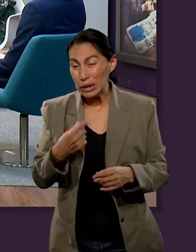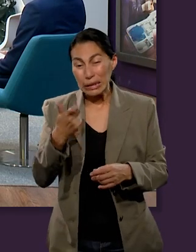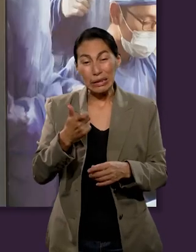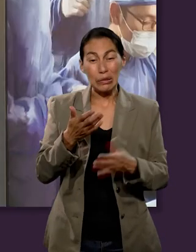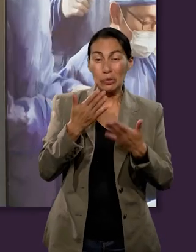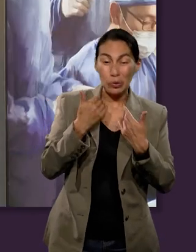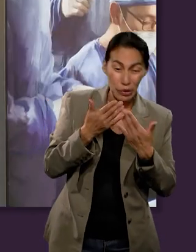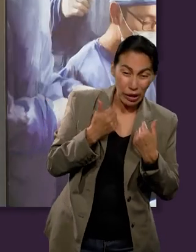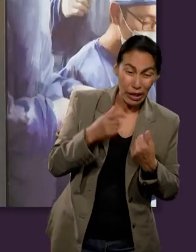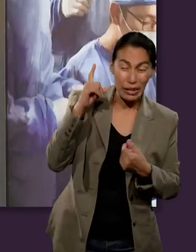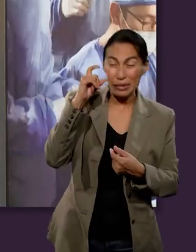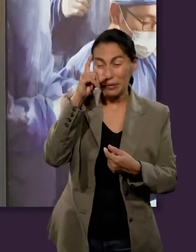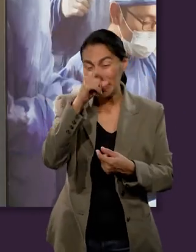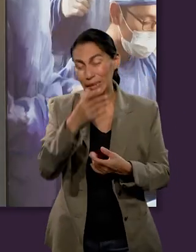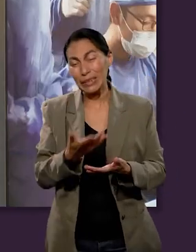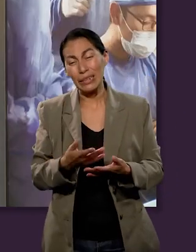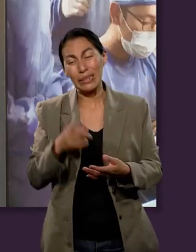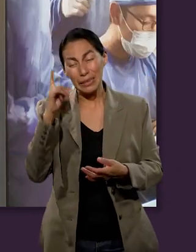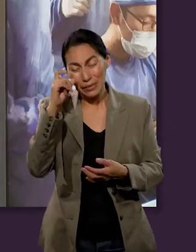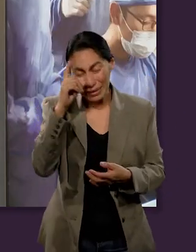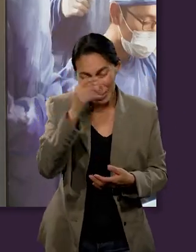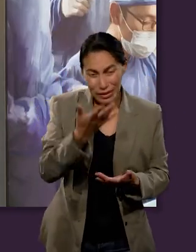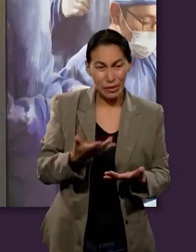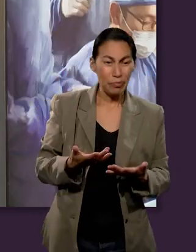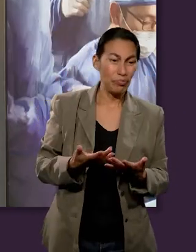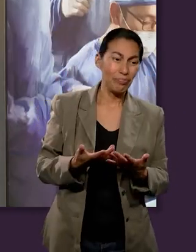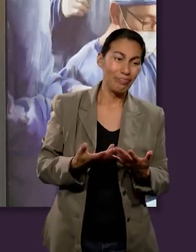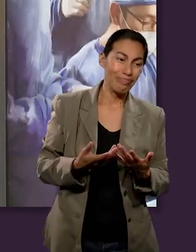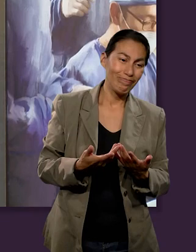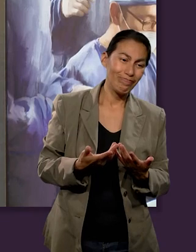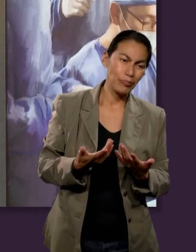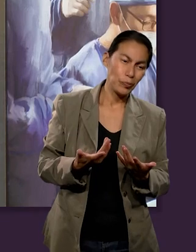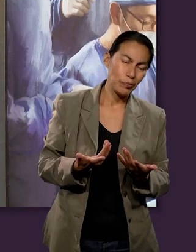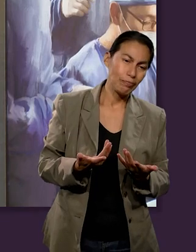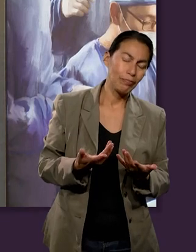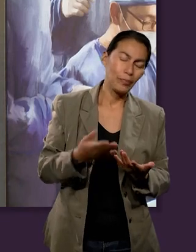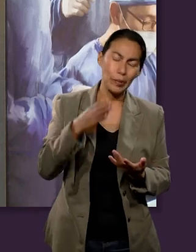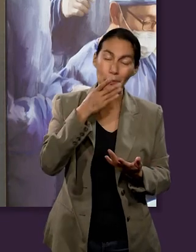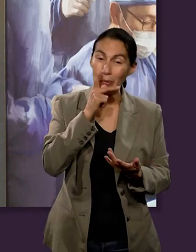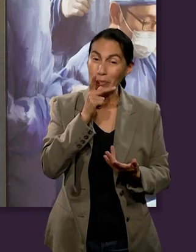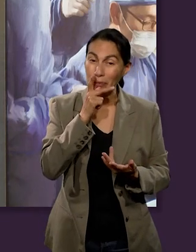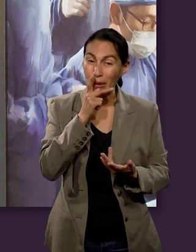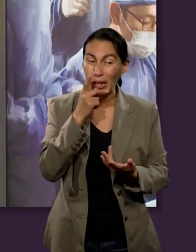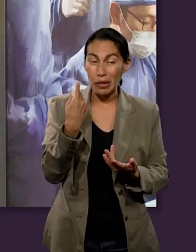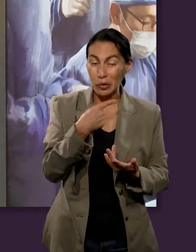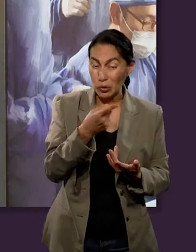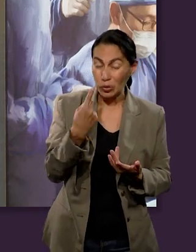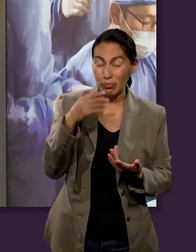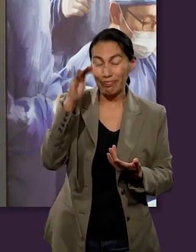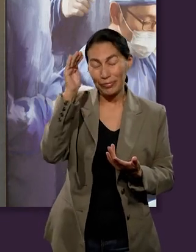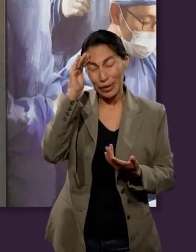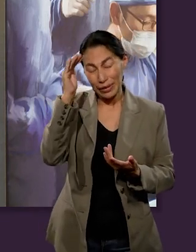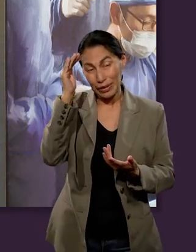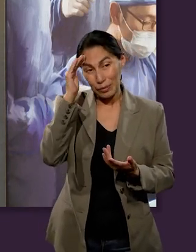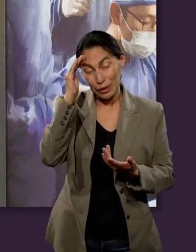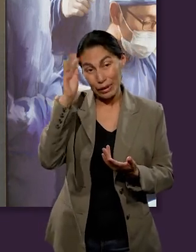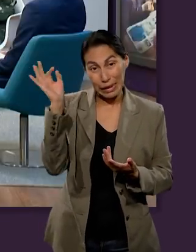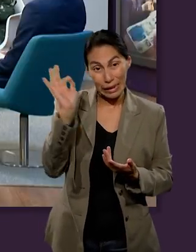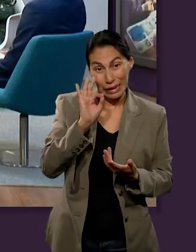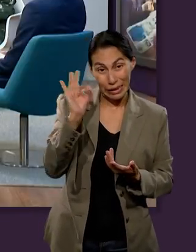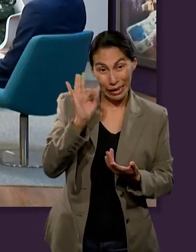penitas o no servía. Entonces, pensó papá y pensamos entre la familia que